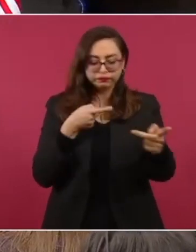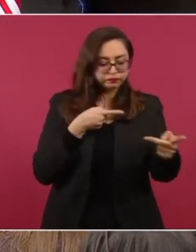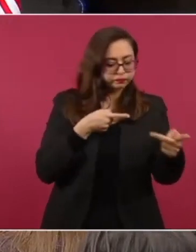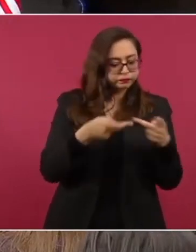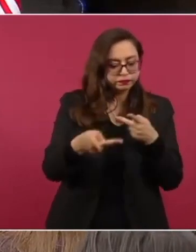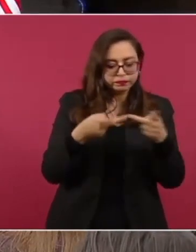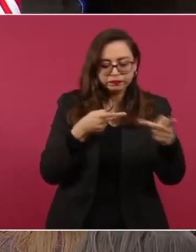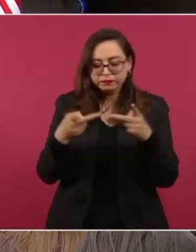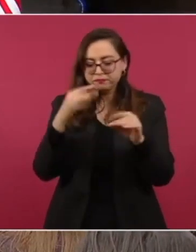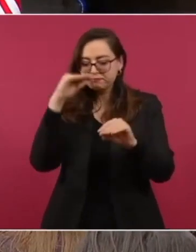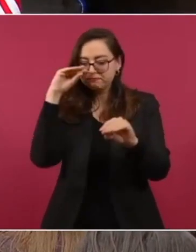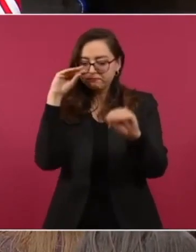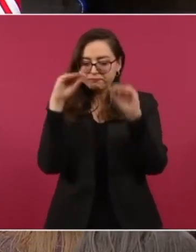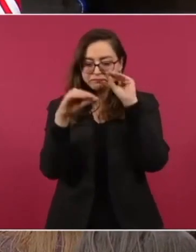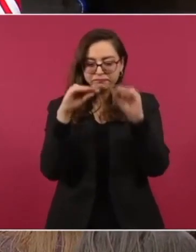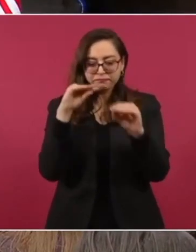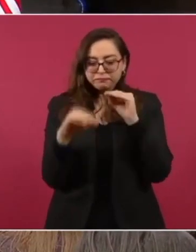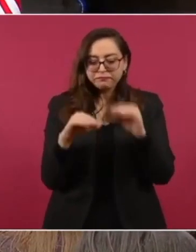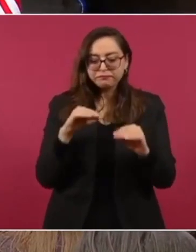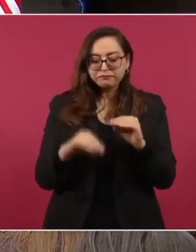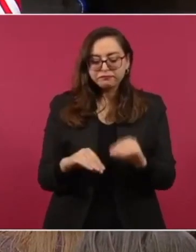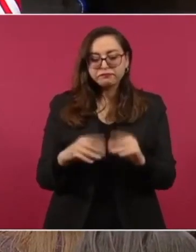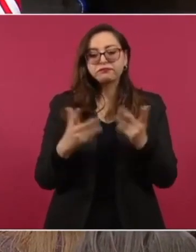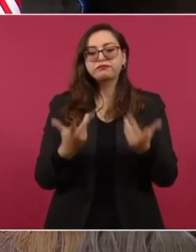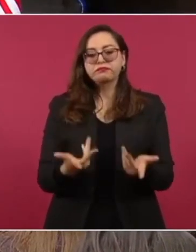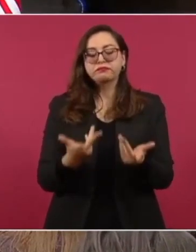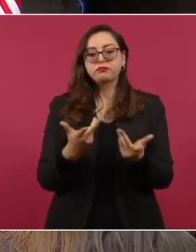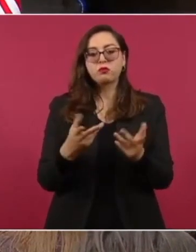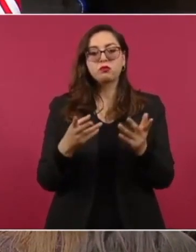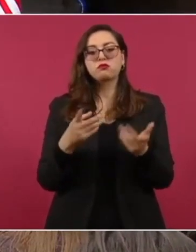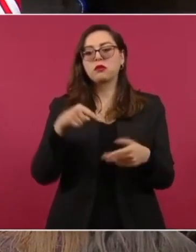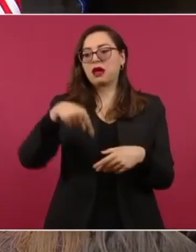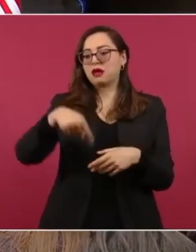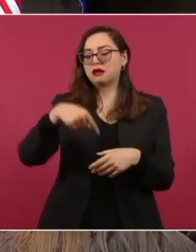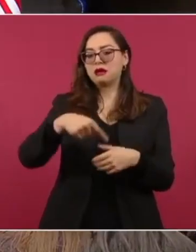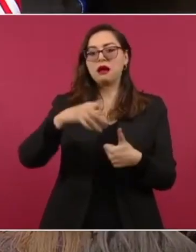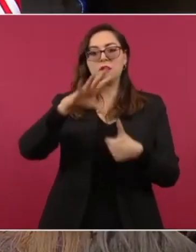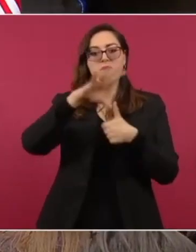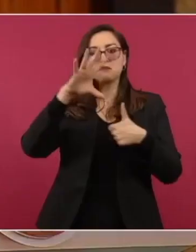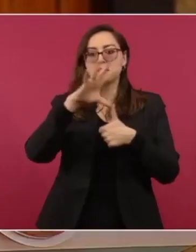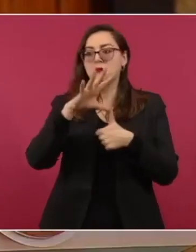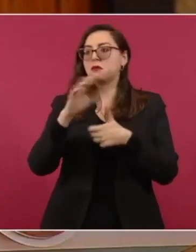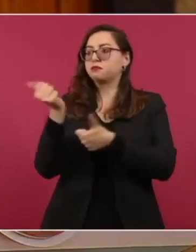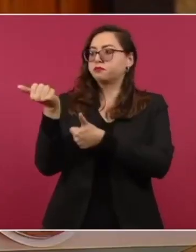sustitución de importaciones en América del Norte